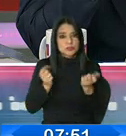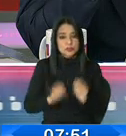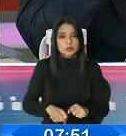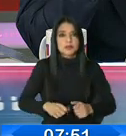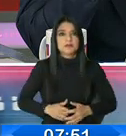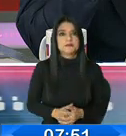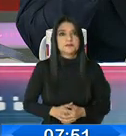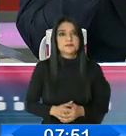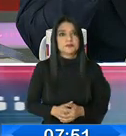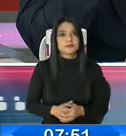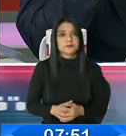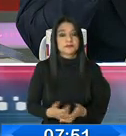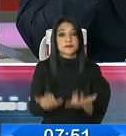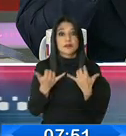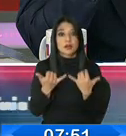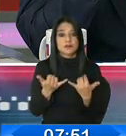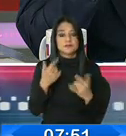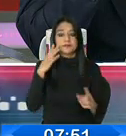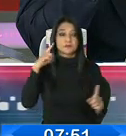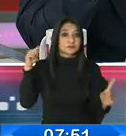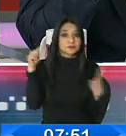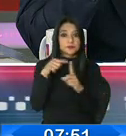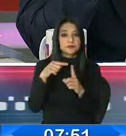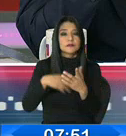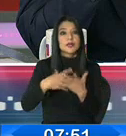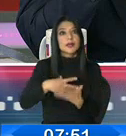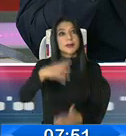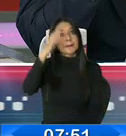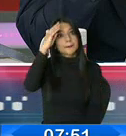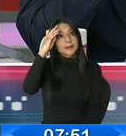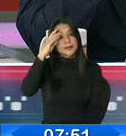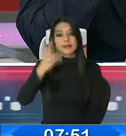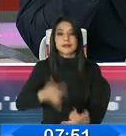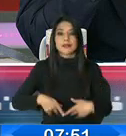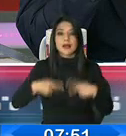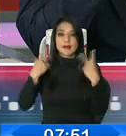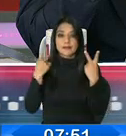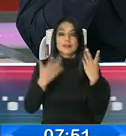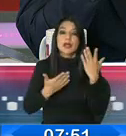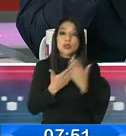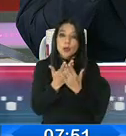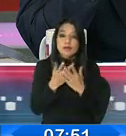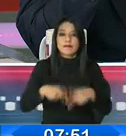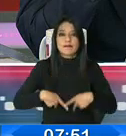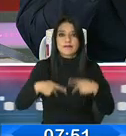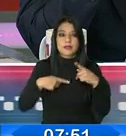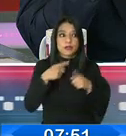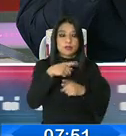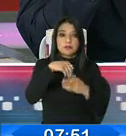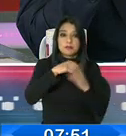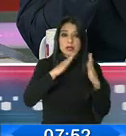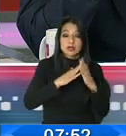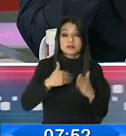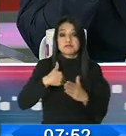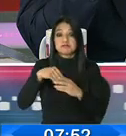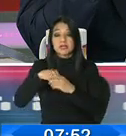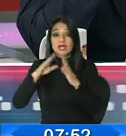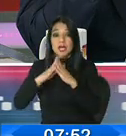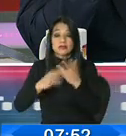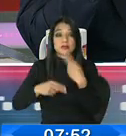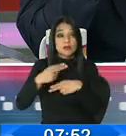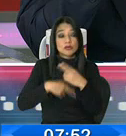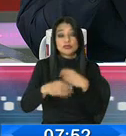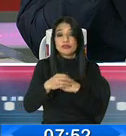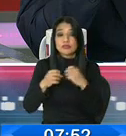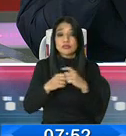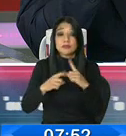creo que en este momento el desafío está en aprender a vivir en esta nueva normalidad. Usted en su casa, yo en mi casa, en los negocios,